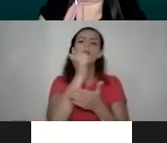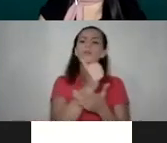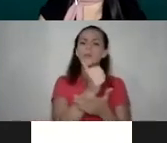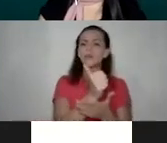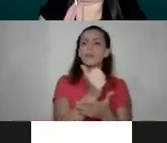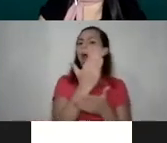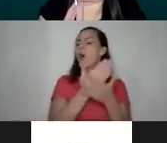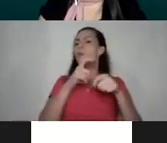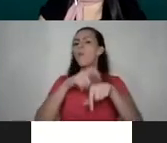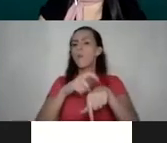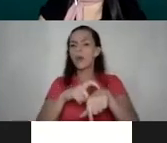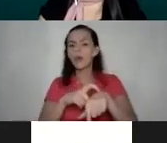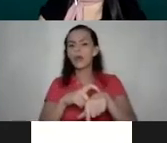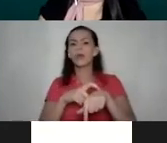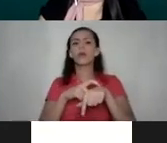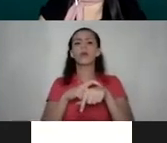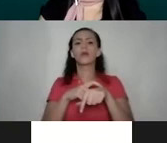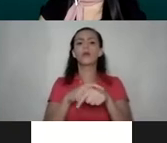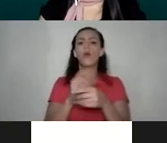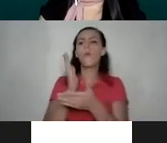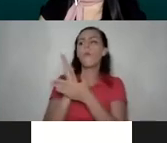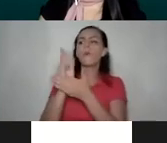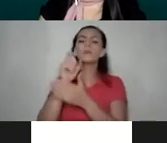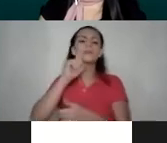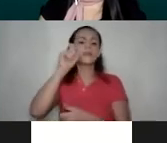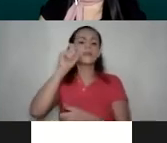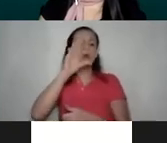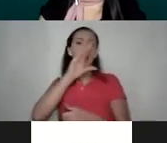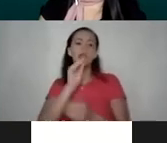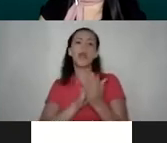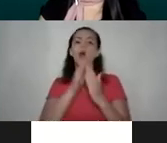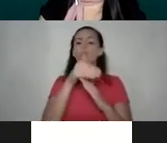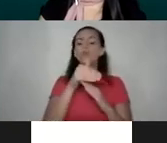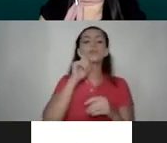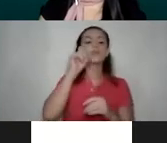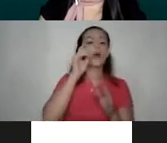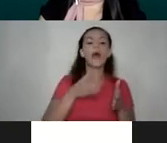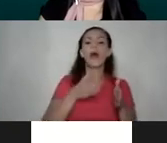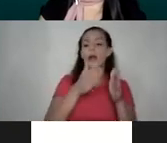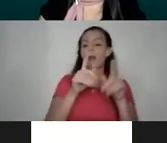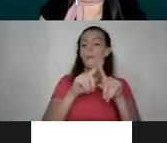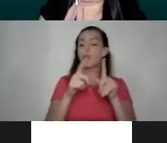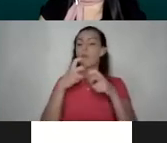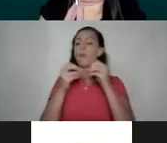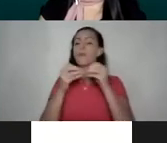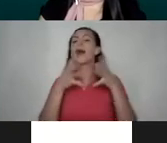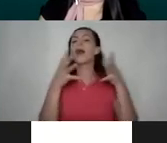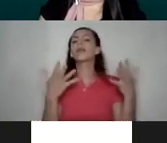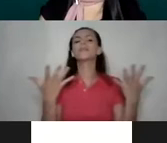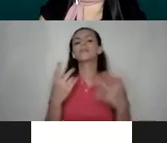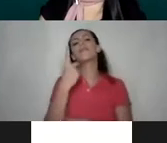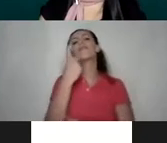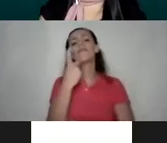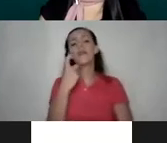momento, hostigamiento sexual y el acoso sexual callejero. Pero quizás el problema más grande que tenemos en el país es una falta de